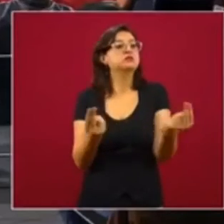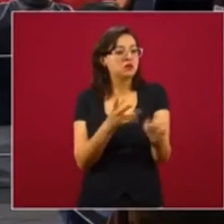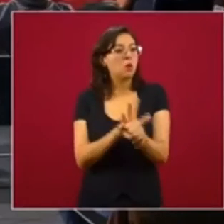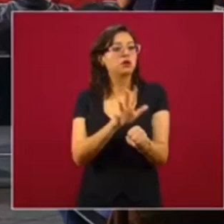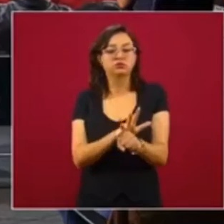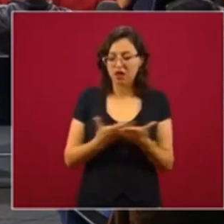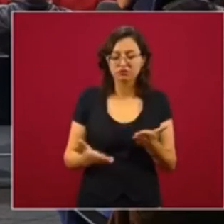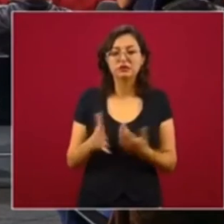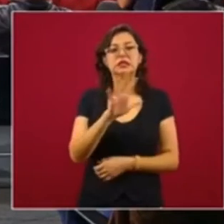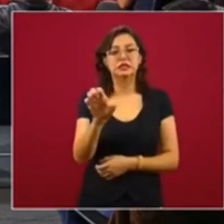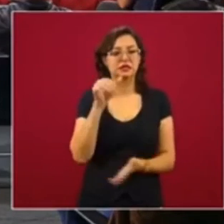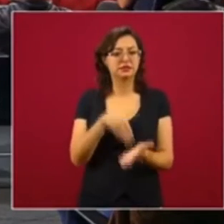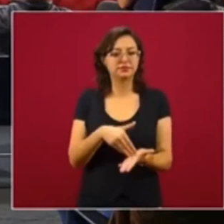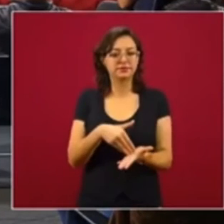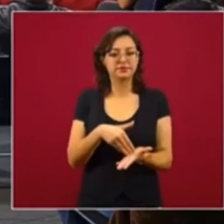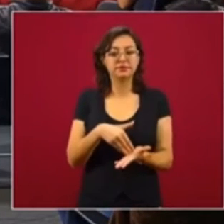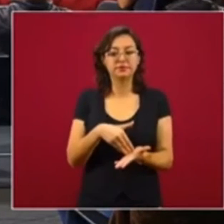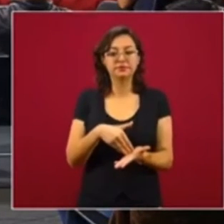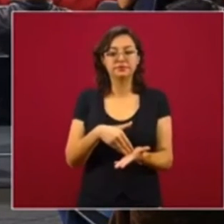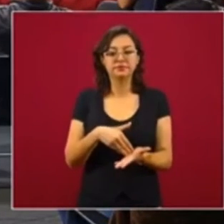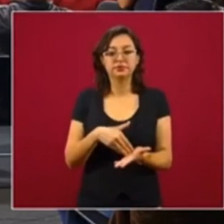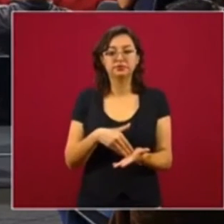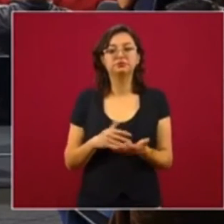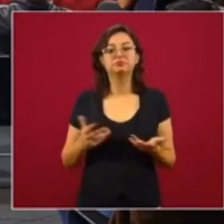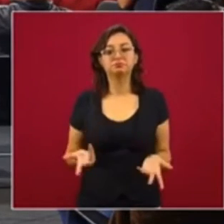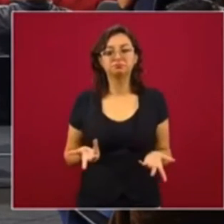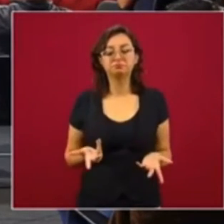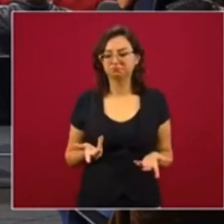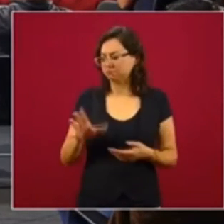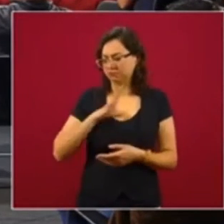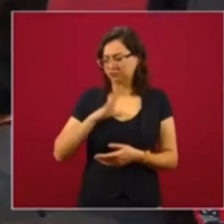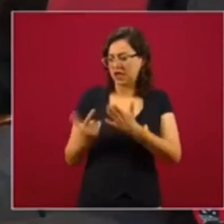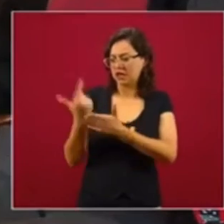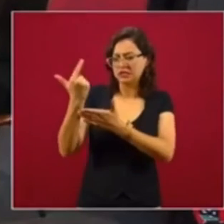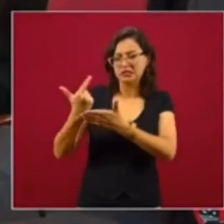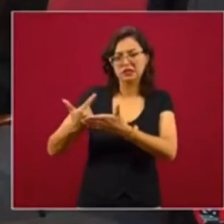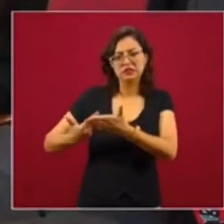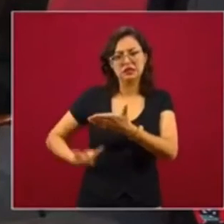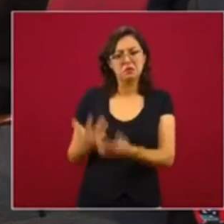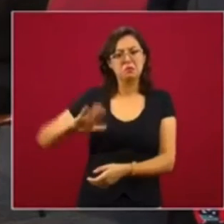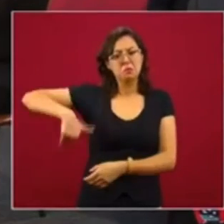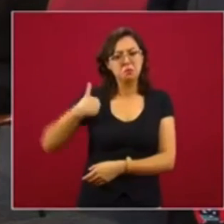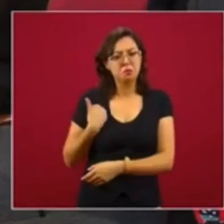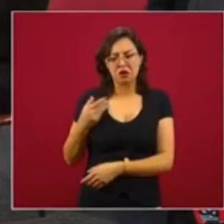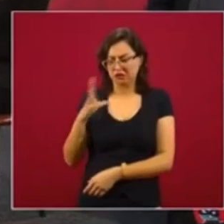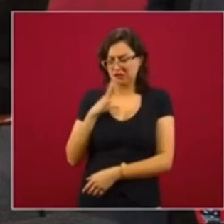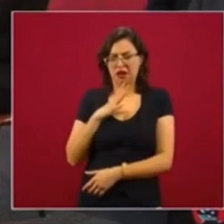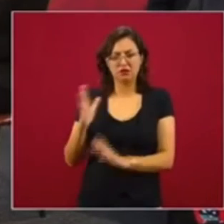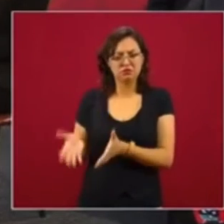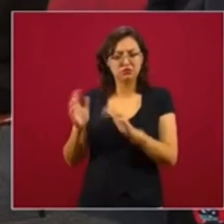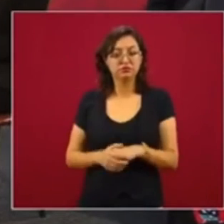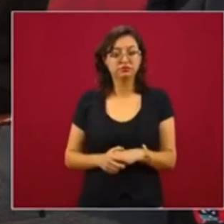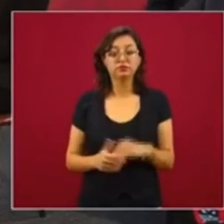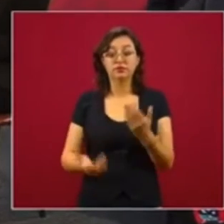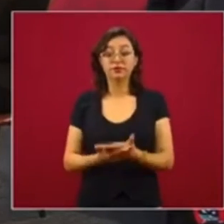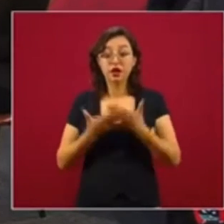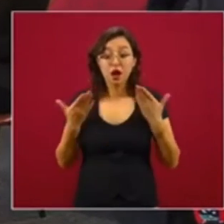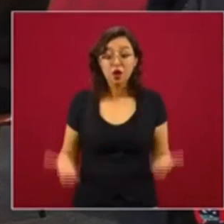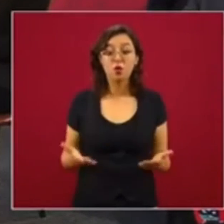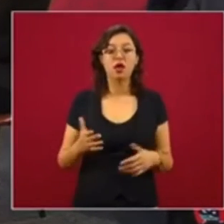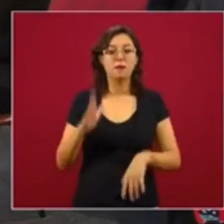fueron créditos. Entonces, nos quedó el censo. Y ahora que se está ampliando